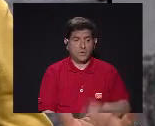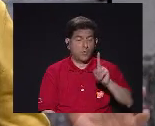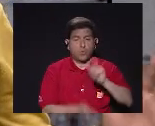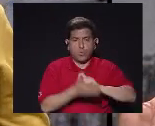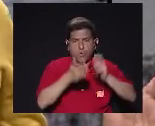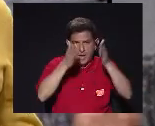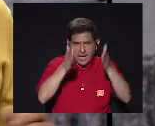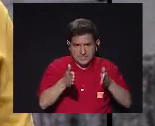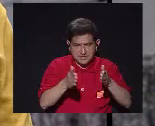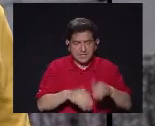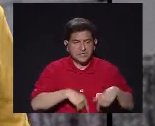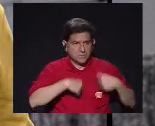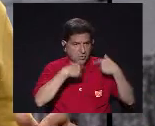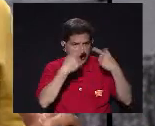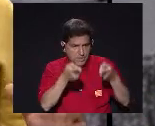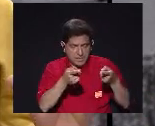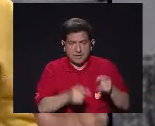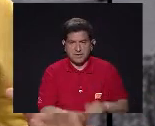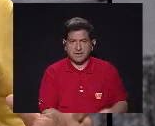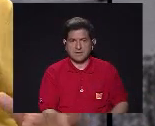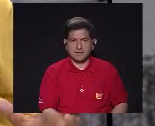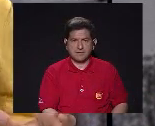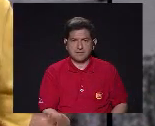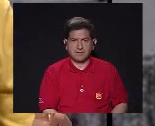de los escritores O escritoras Que llegamos ese día